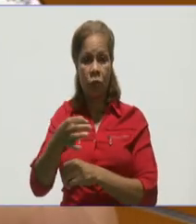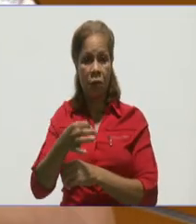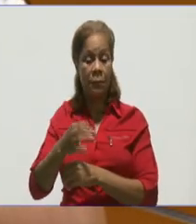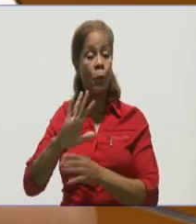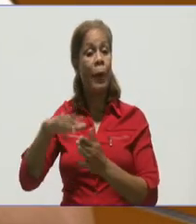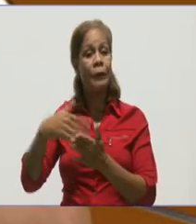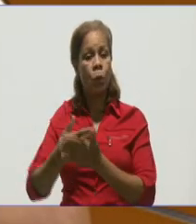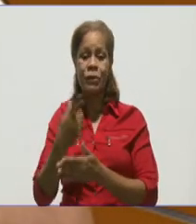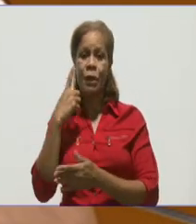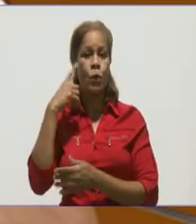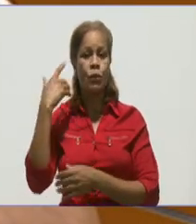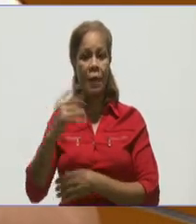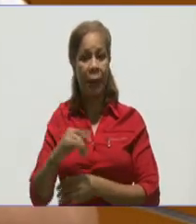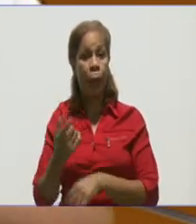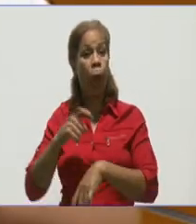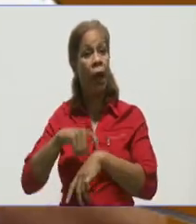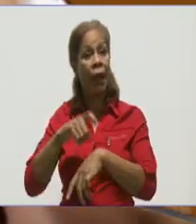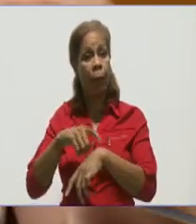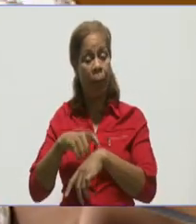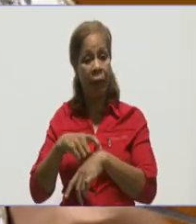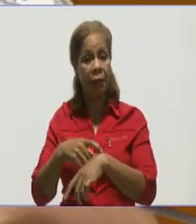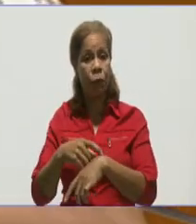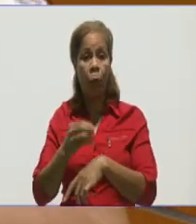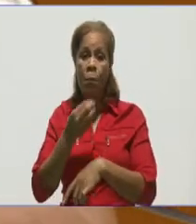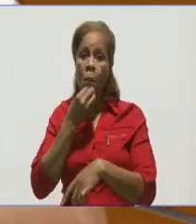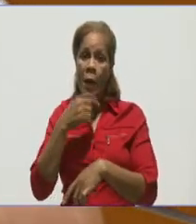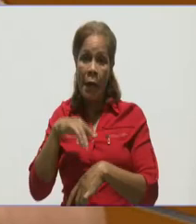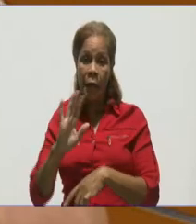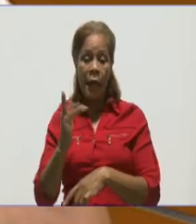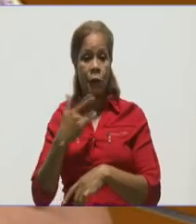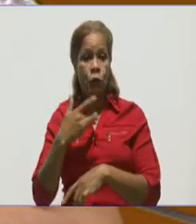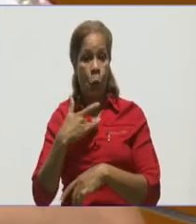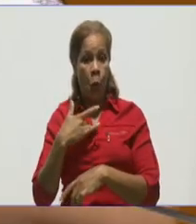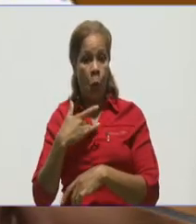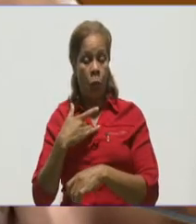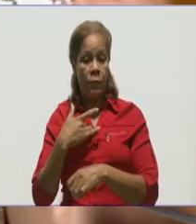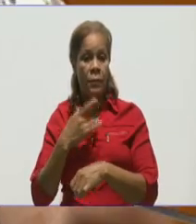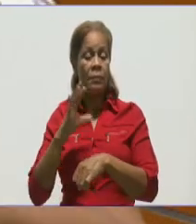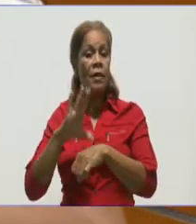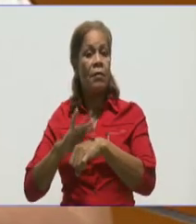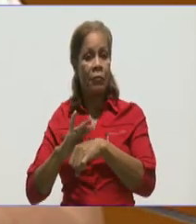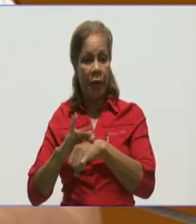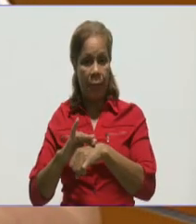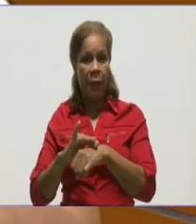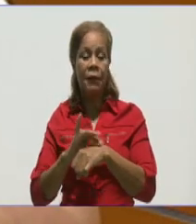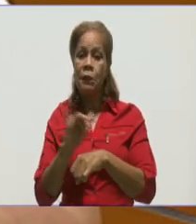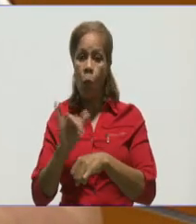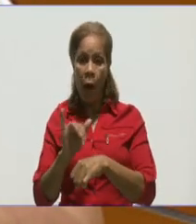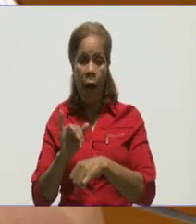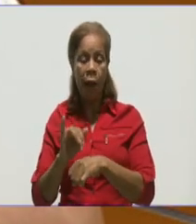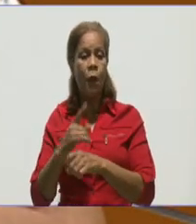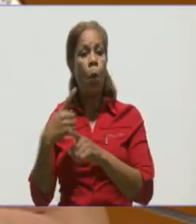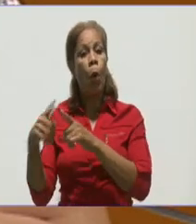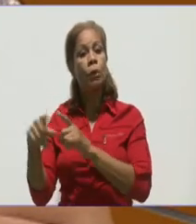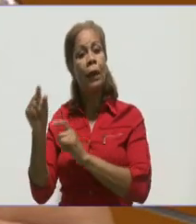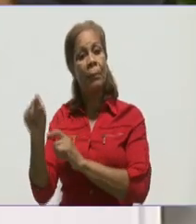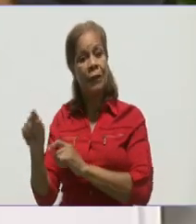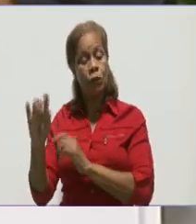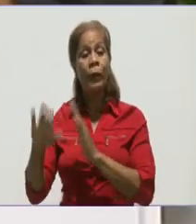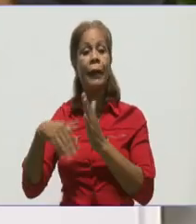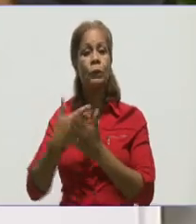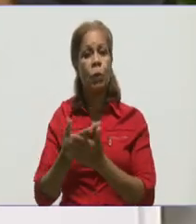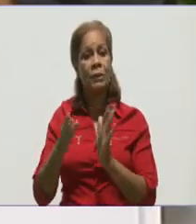tocar, en qué momento nos vamos a convertir en un caso sospechoso, en un contacto de confirmado y en un confirmado. Entonces las